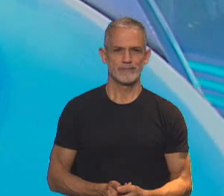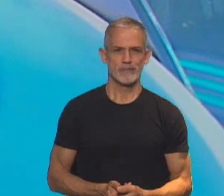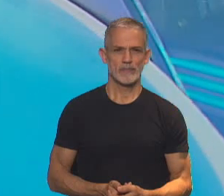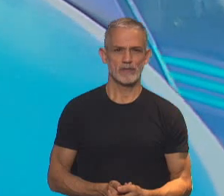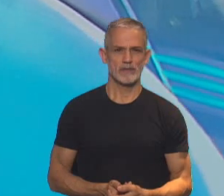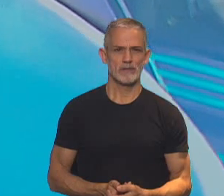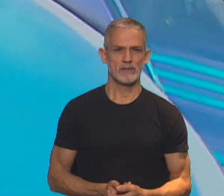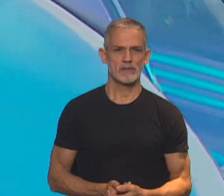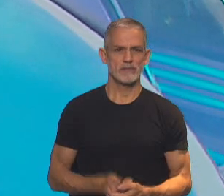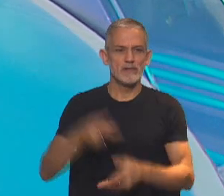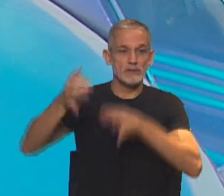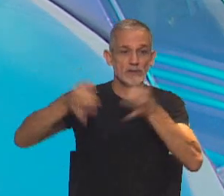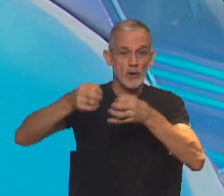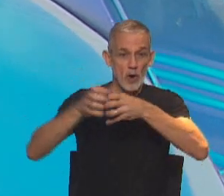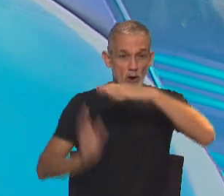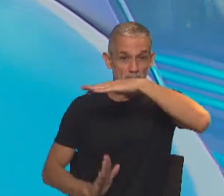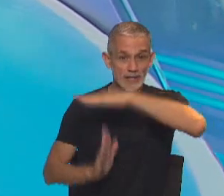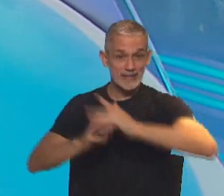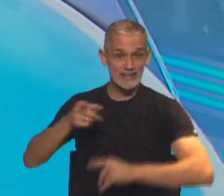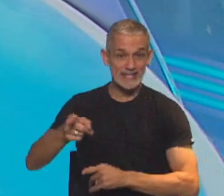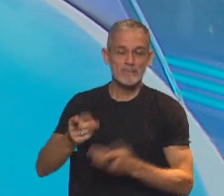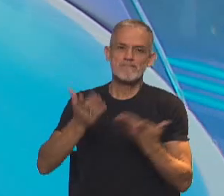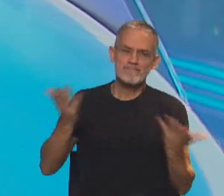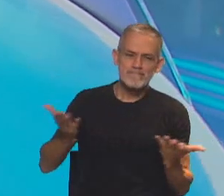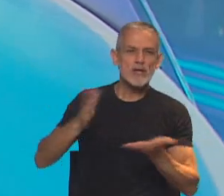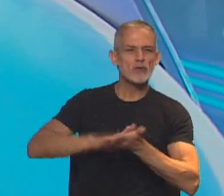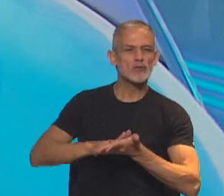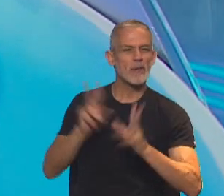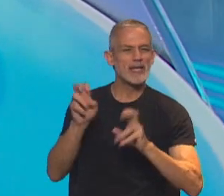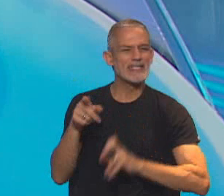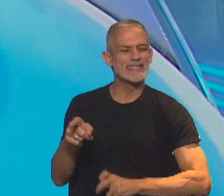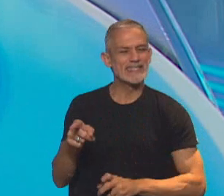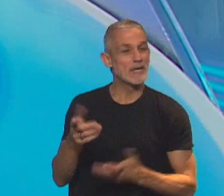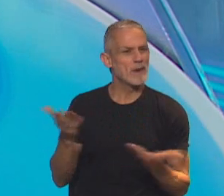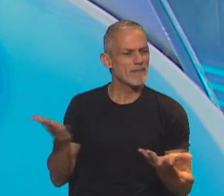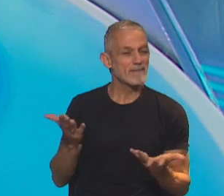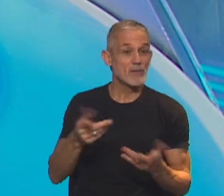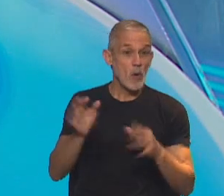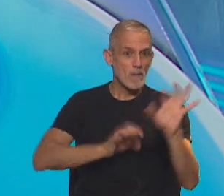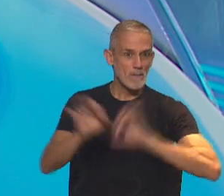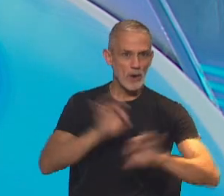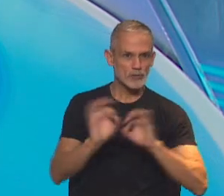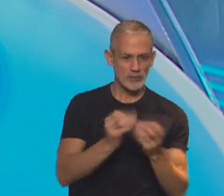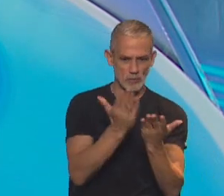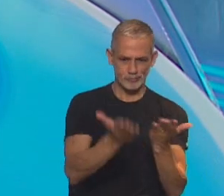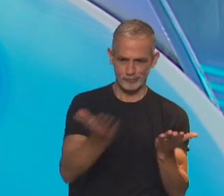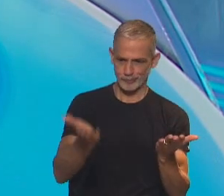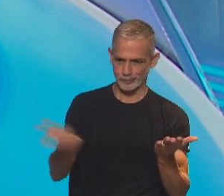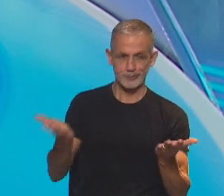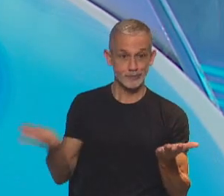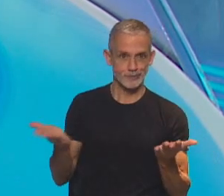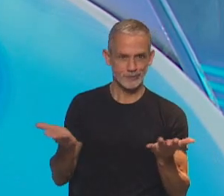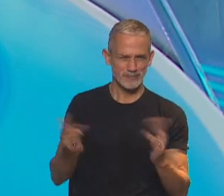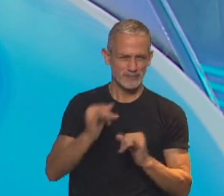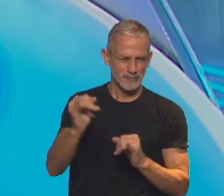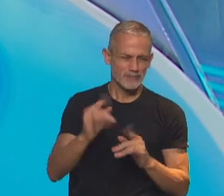Hablamos de tema y hablamos de la Corte Suprema de Justicia de la Nación a propósito justamente de los distintos proyectos que se están presentando y también anticipo